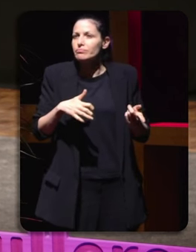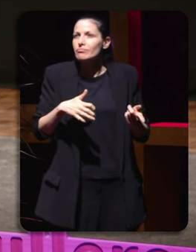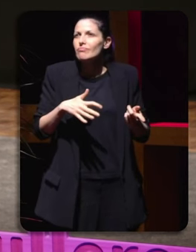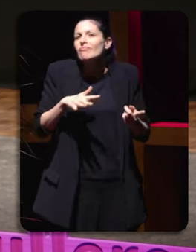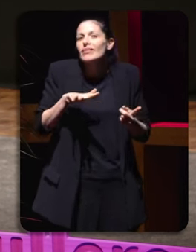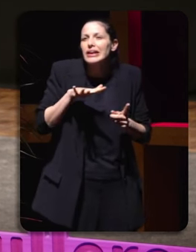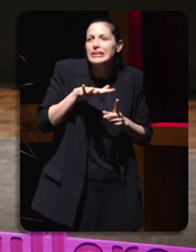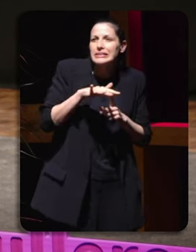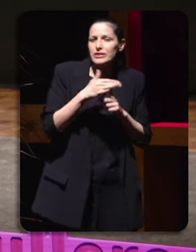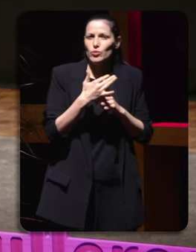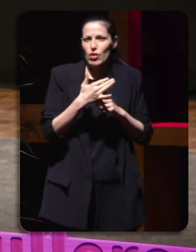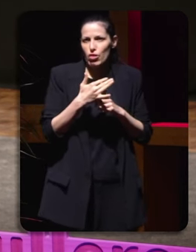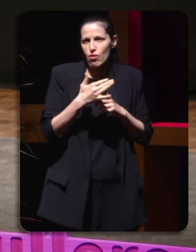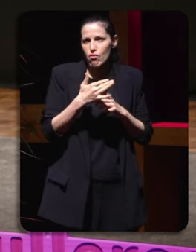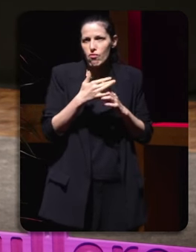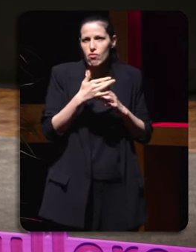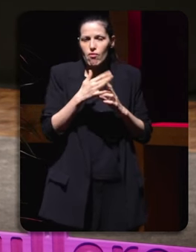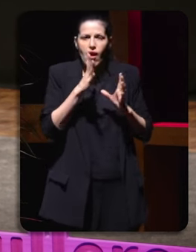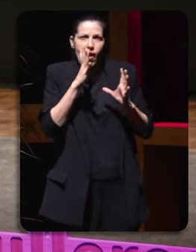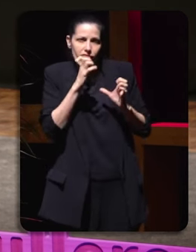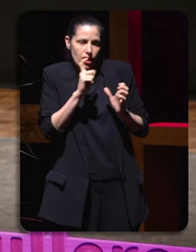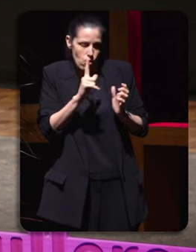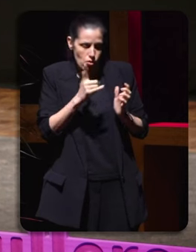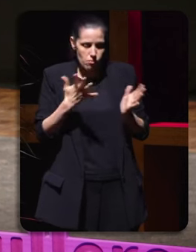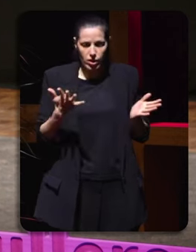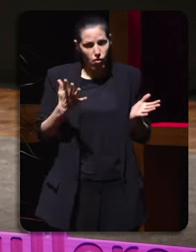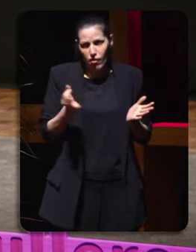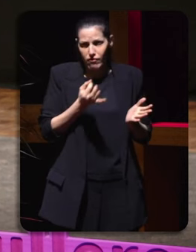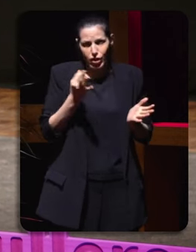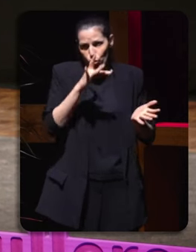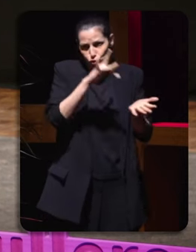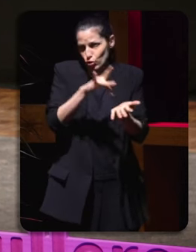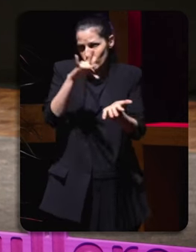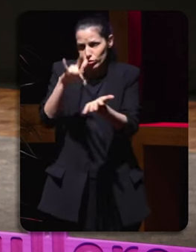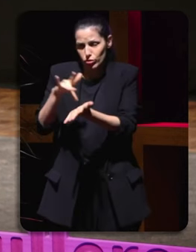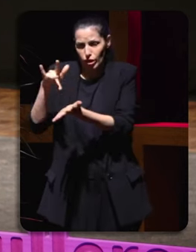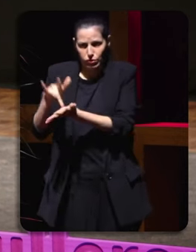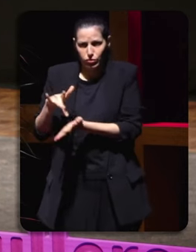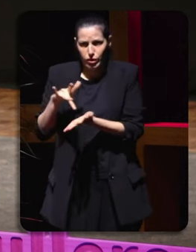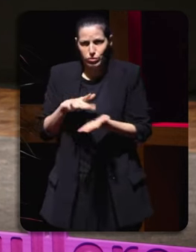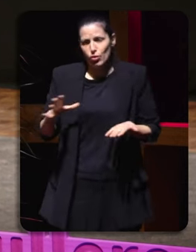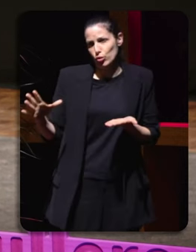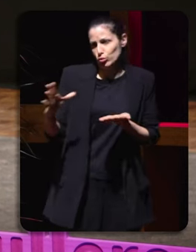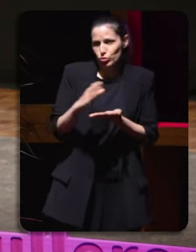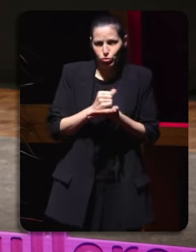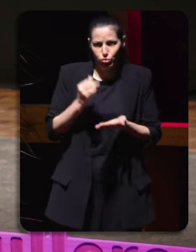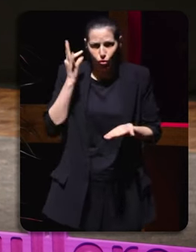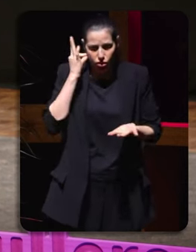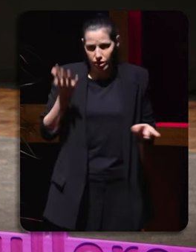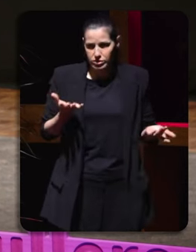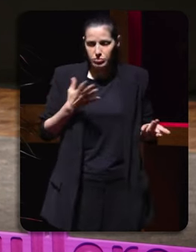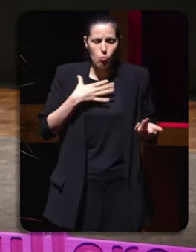tremendamente dramática é unha situación que eu creo que todas as que temos certa edade vivimos de estar compartindo unha reunión ou cualquera